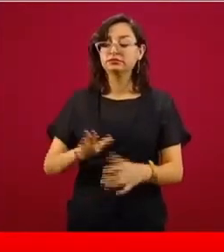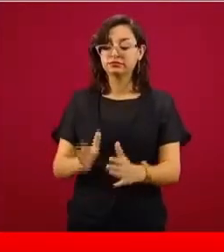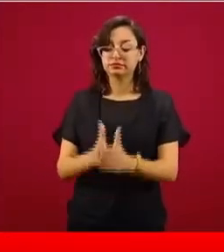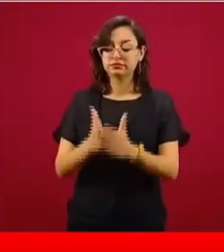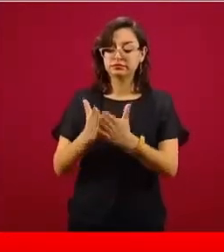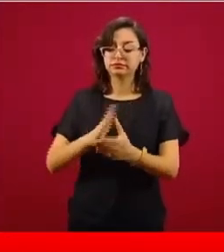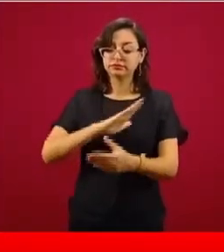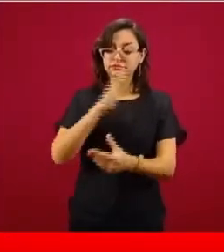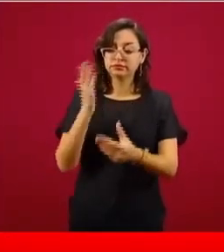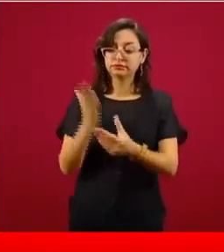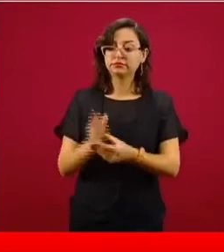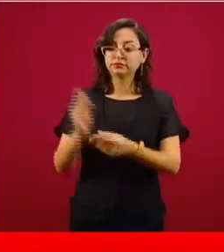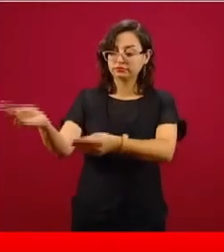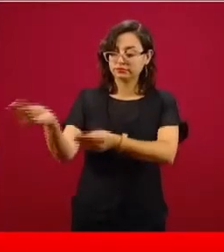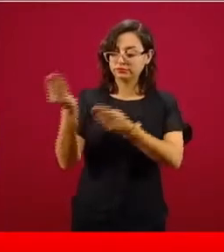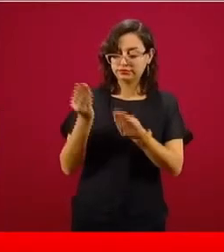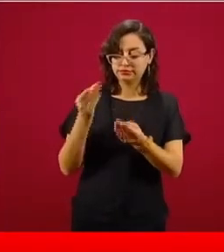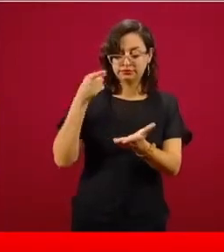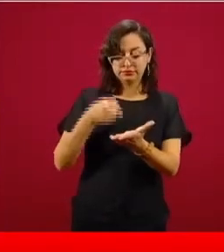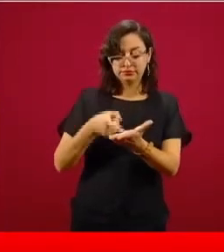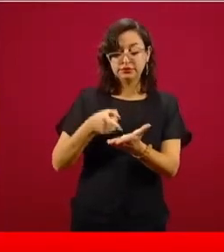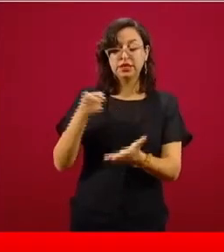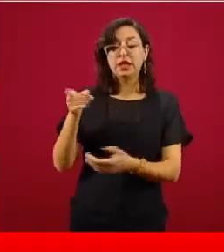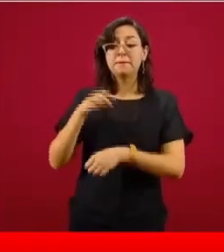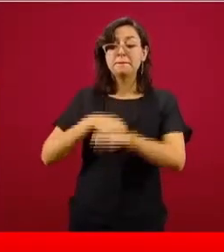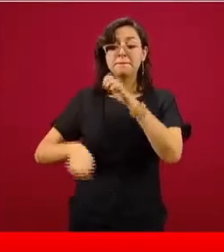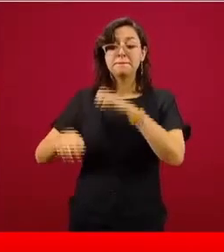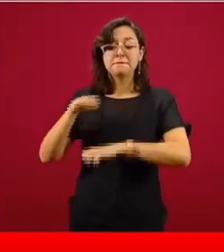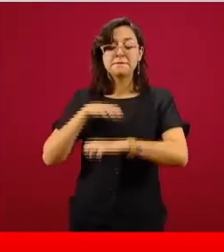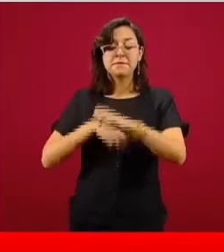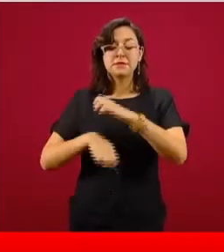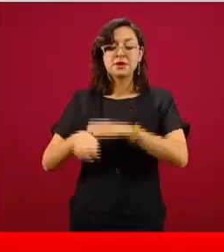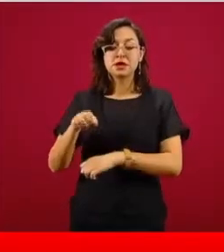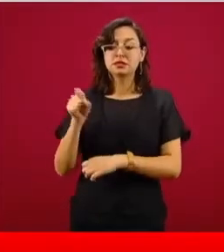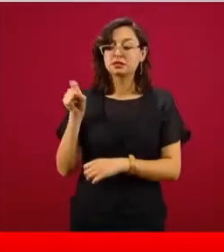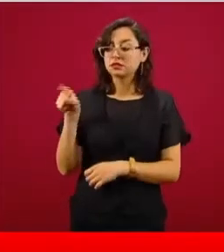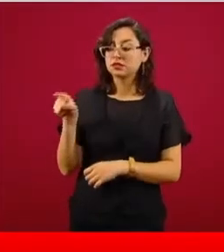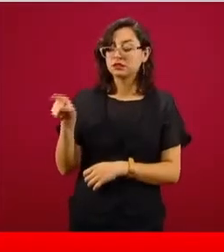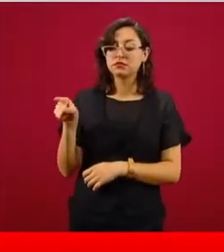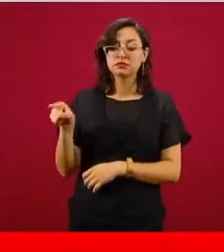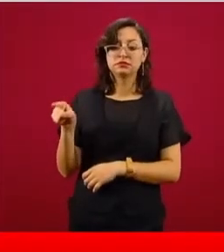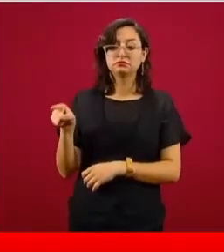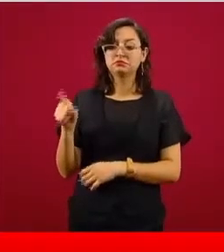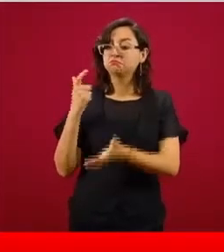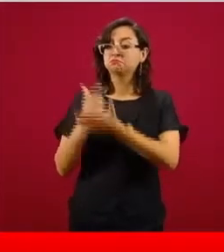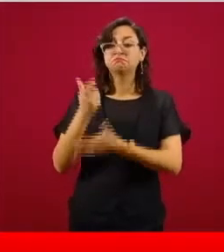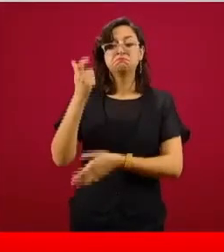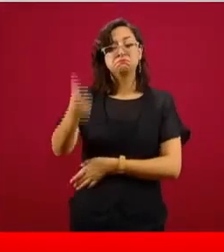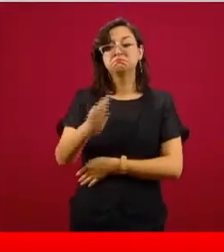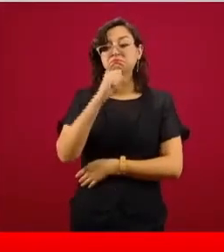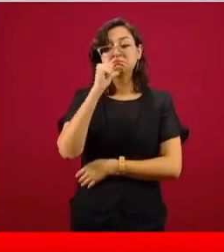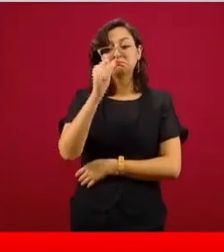de una empresa que no paga,